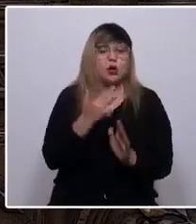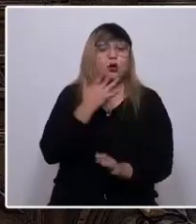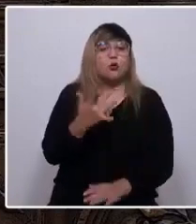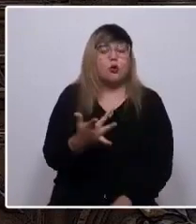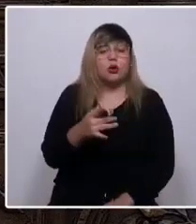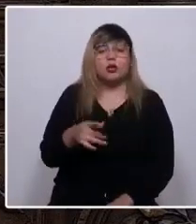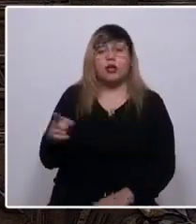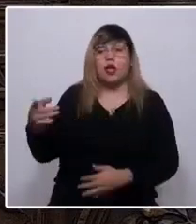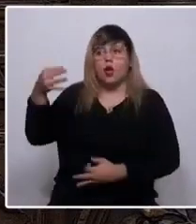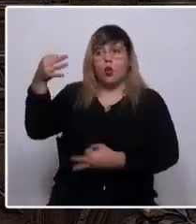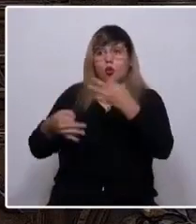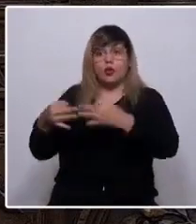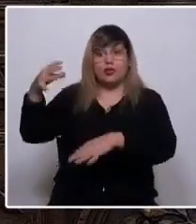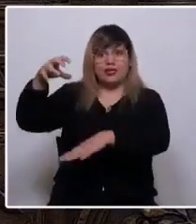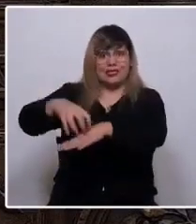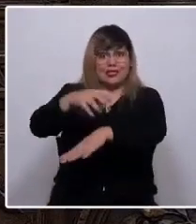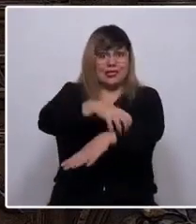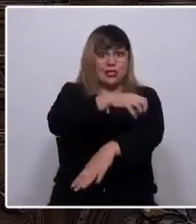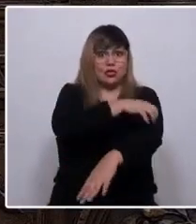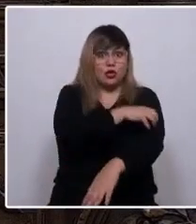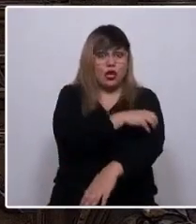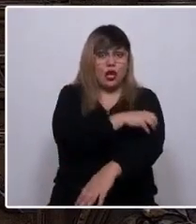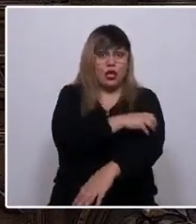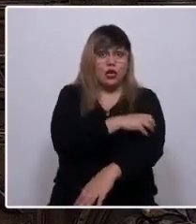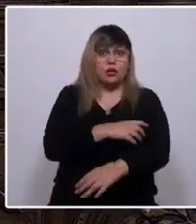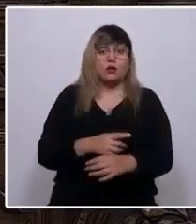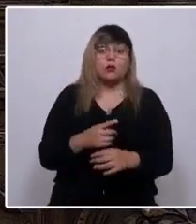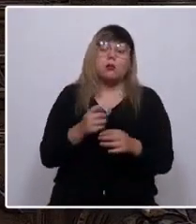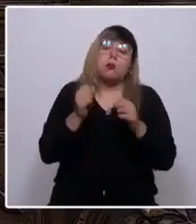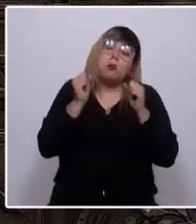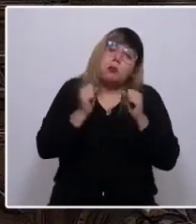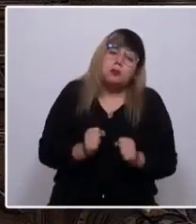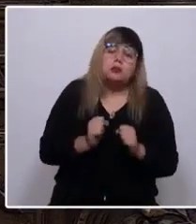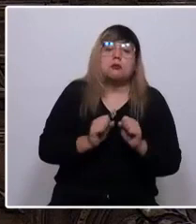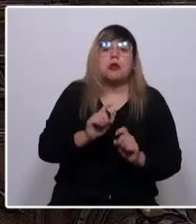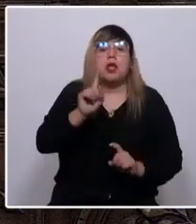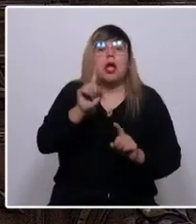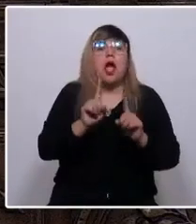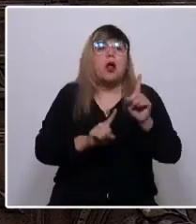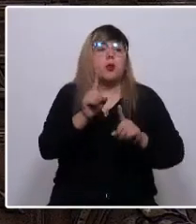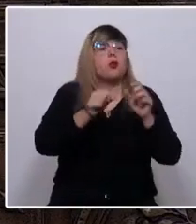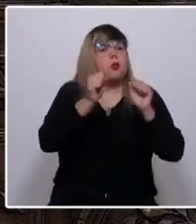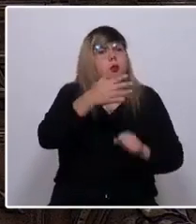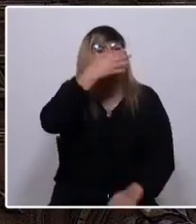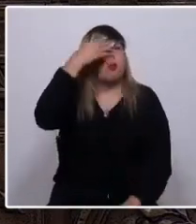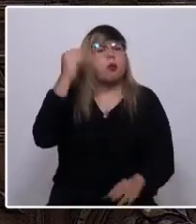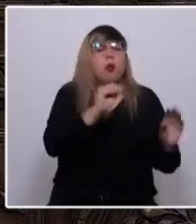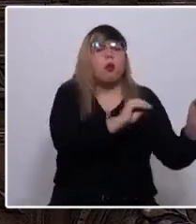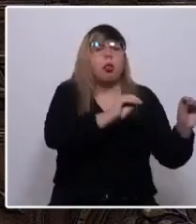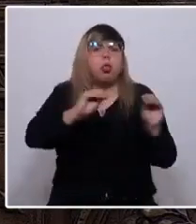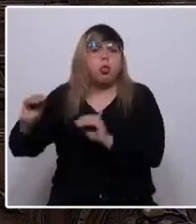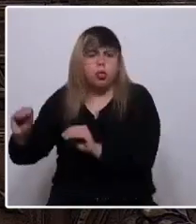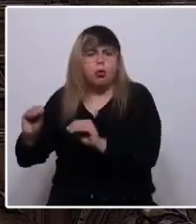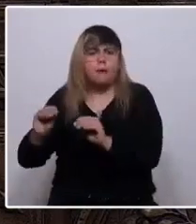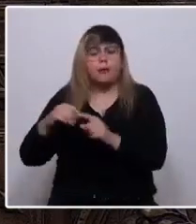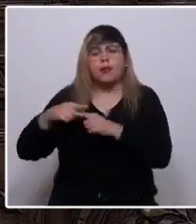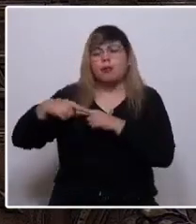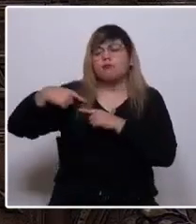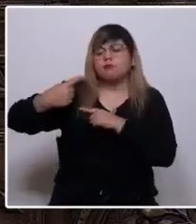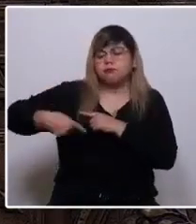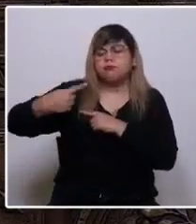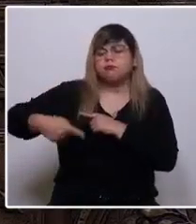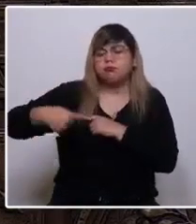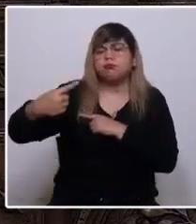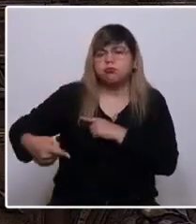justicia territorial se trata, tal vez seamos uno de los más olvidados y postergados. Generaciones que han